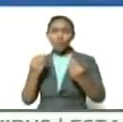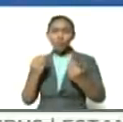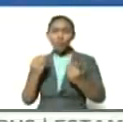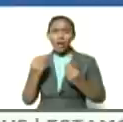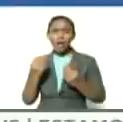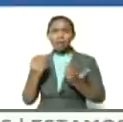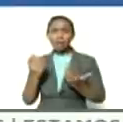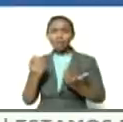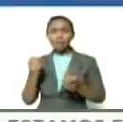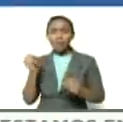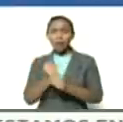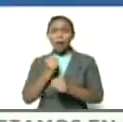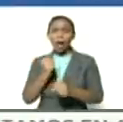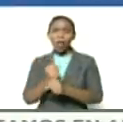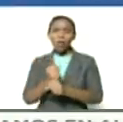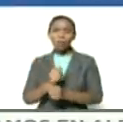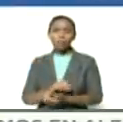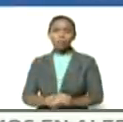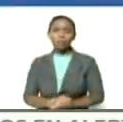muy trabajador